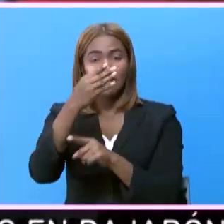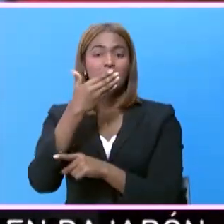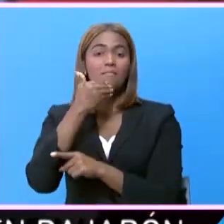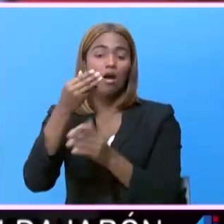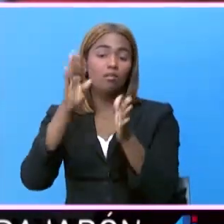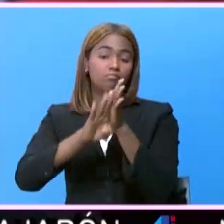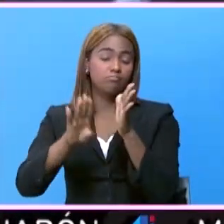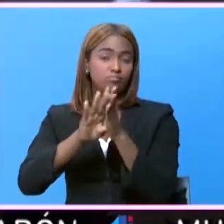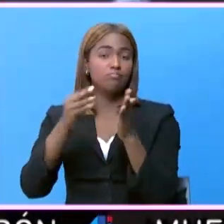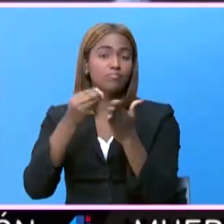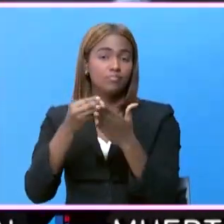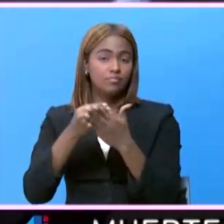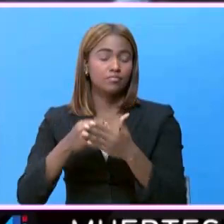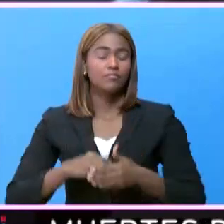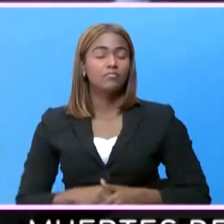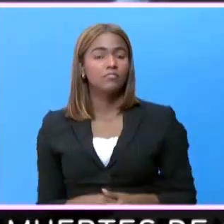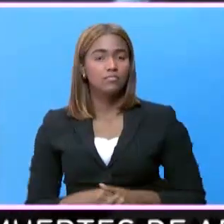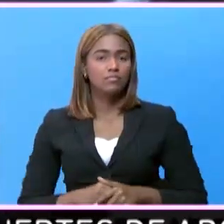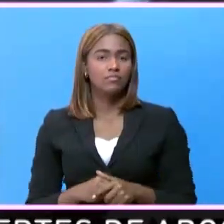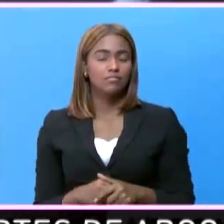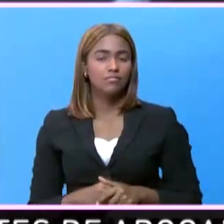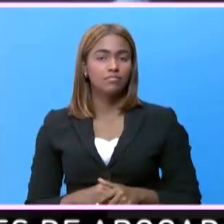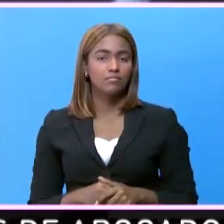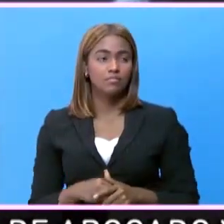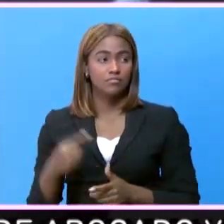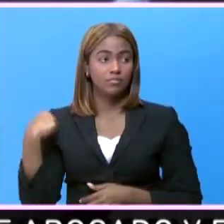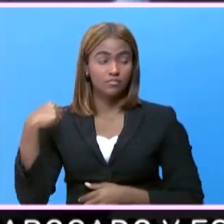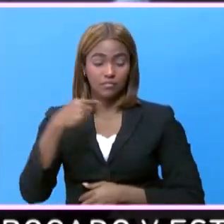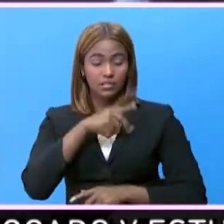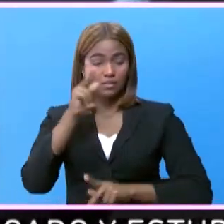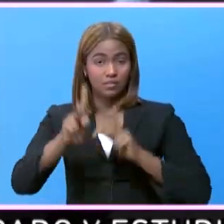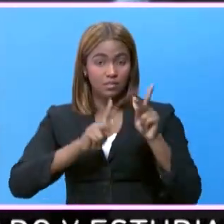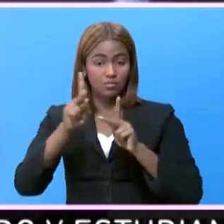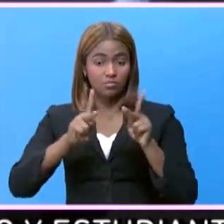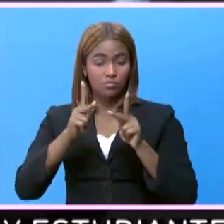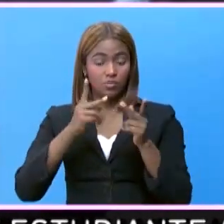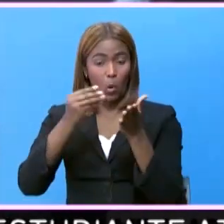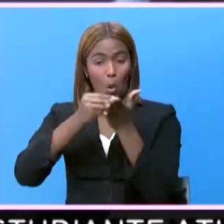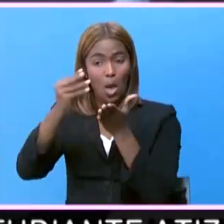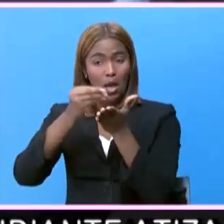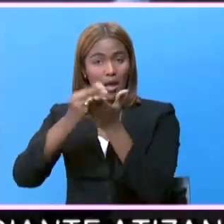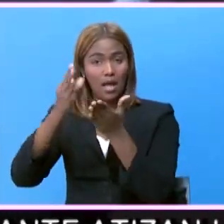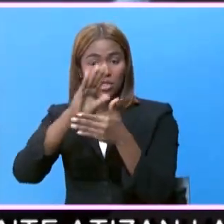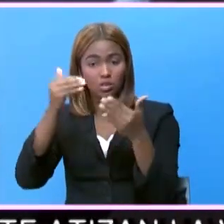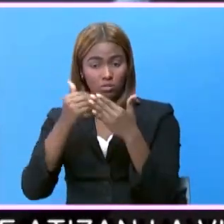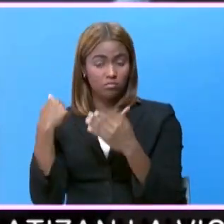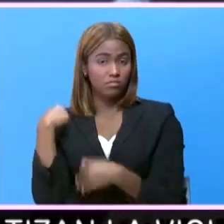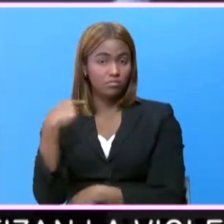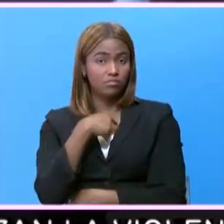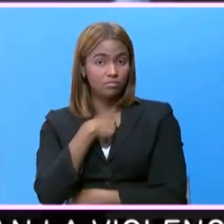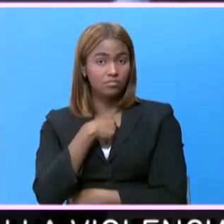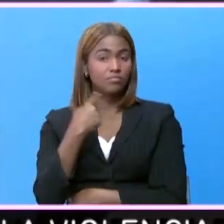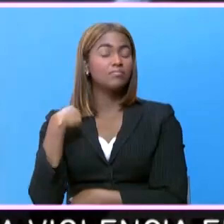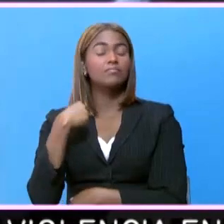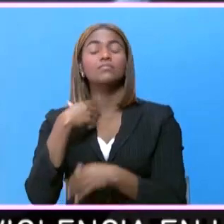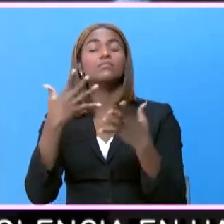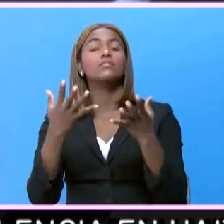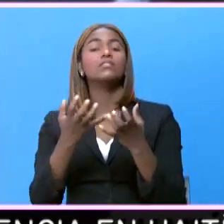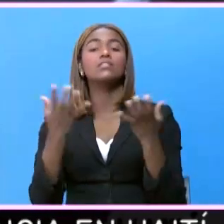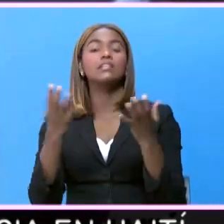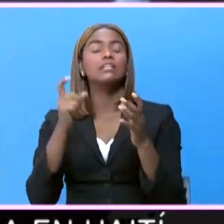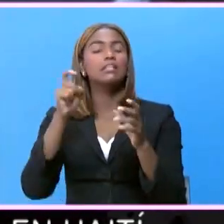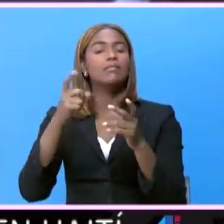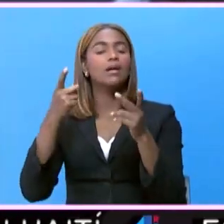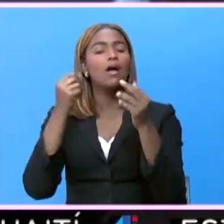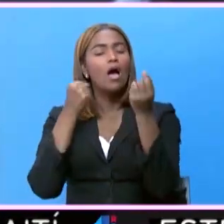precios del mercado. Y nosotros como consumidores, consumidores que somos todos, justamente lo que tenemos